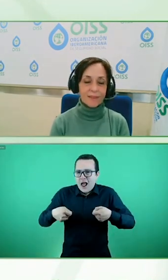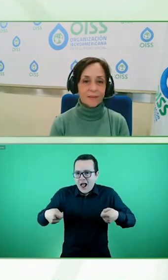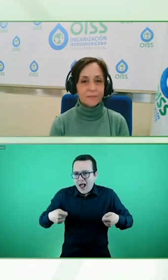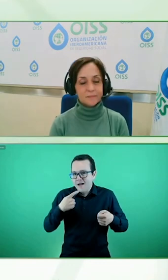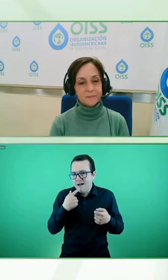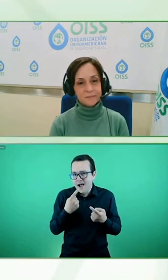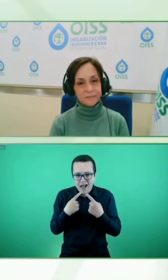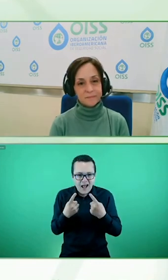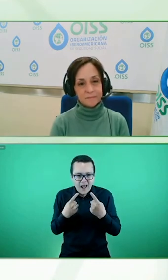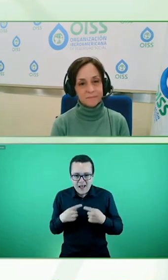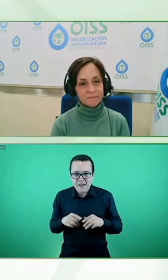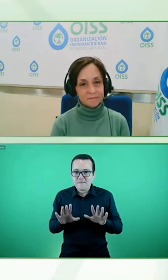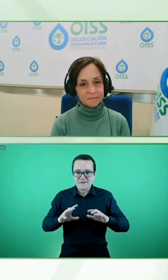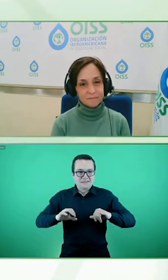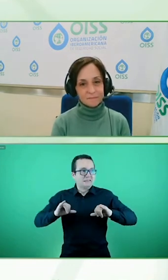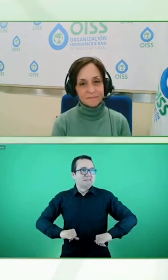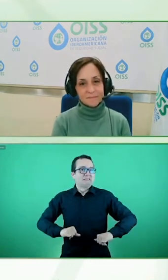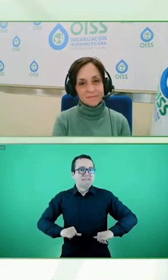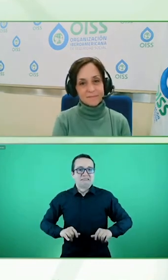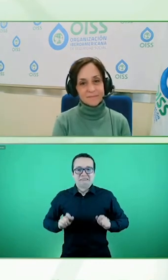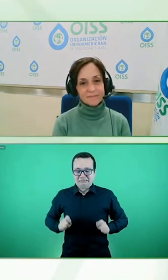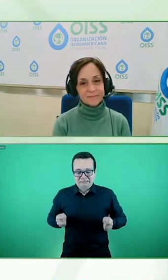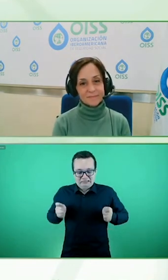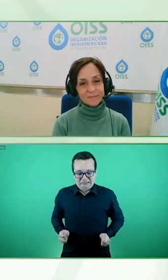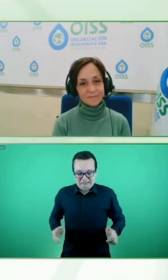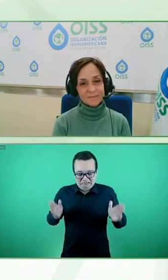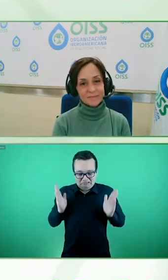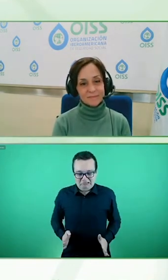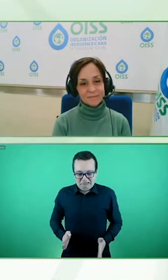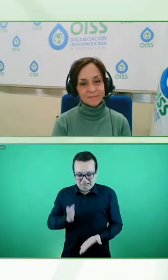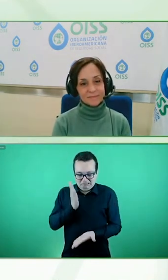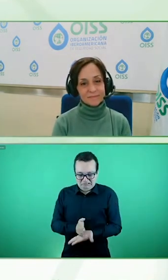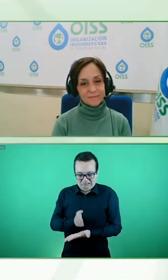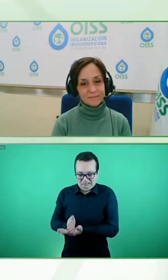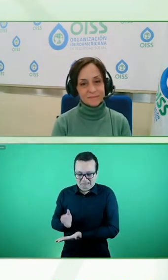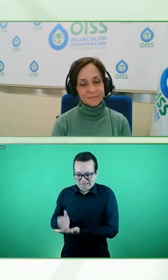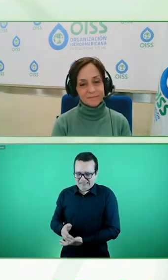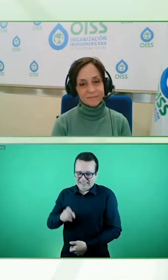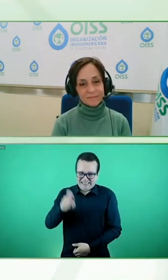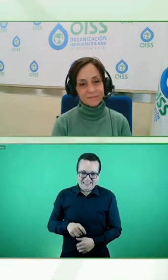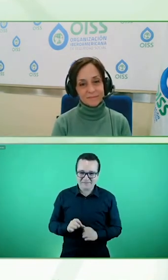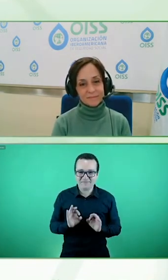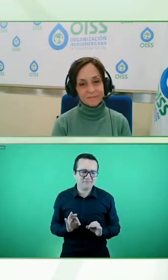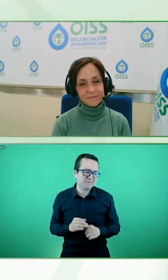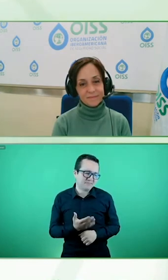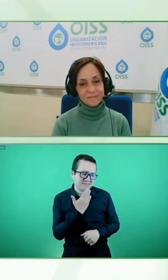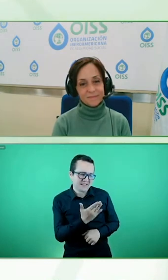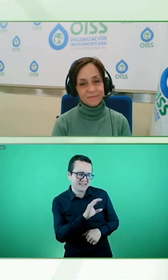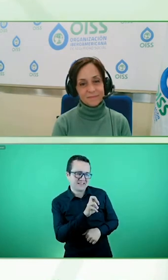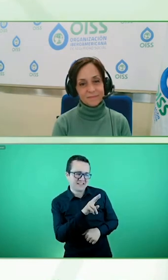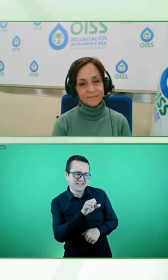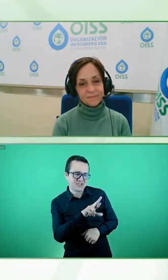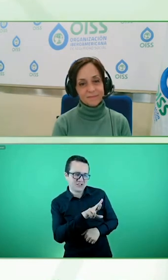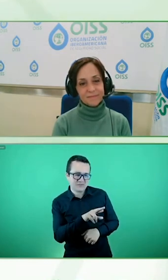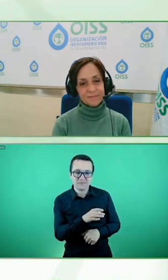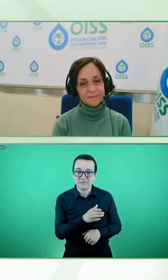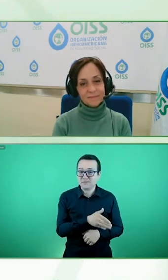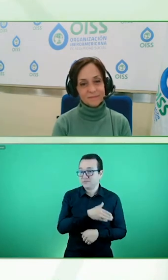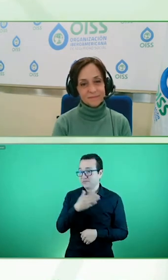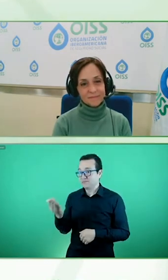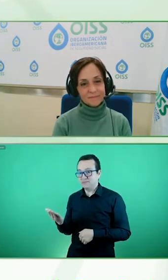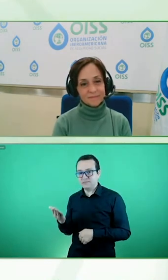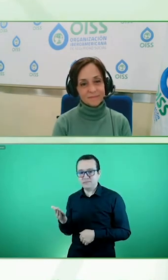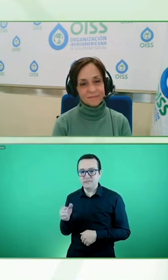mi script, en mi orden. No, muchas gracias, César. Bueno, dado que mencionaste a Gabriel, vamos a pasar a la